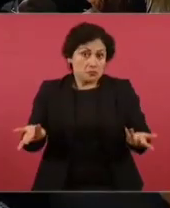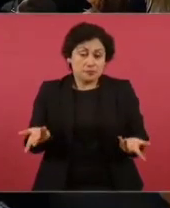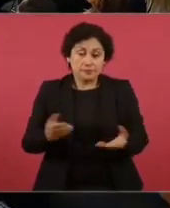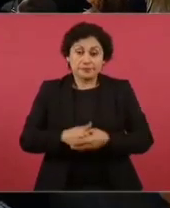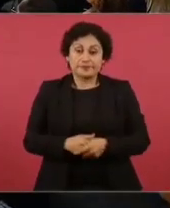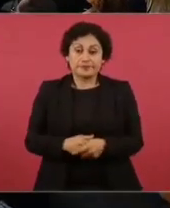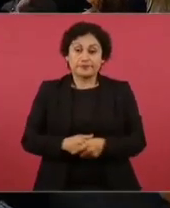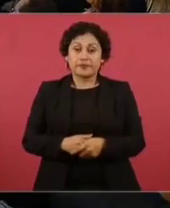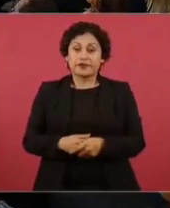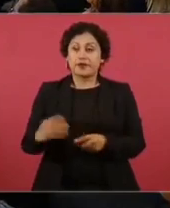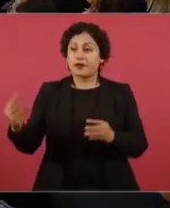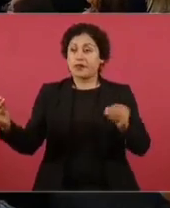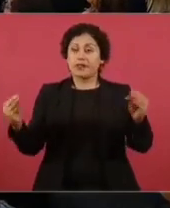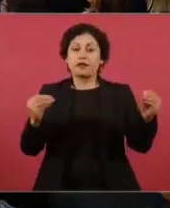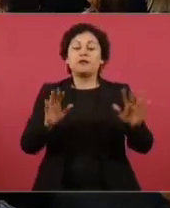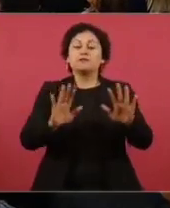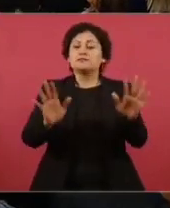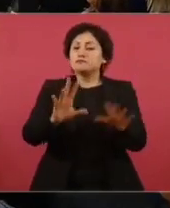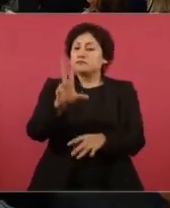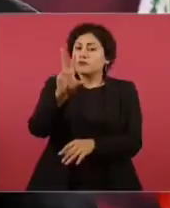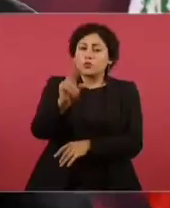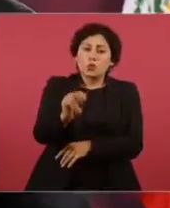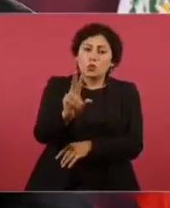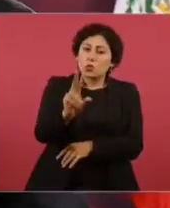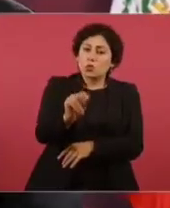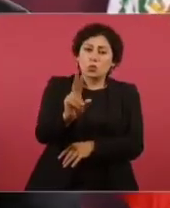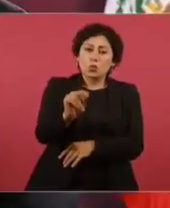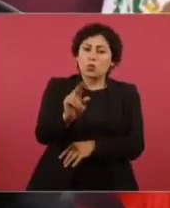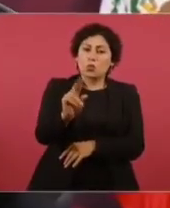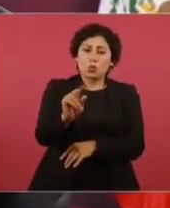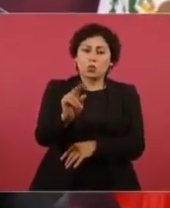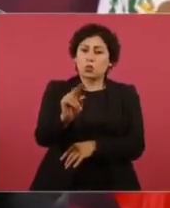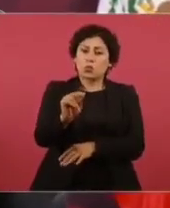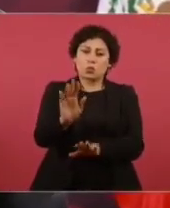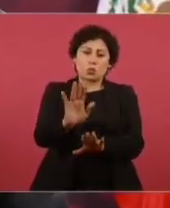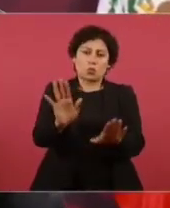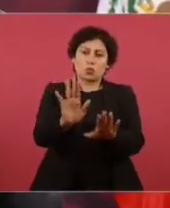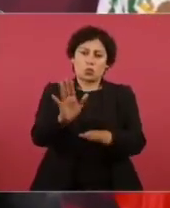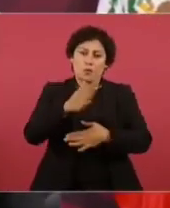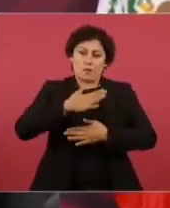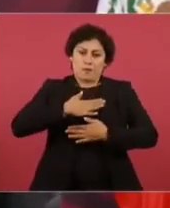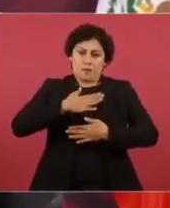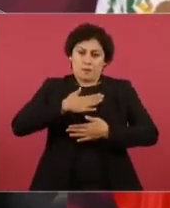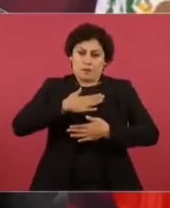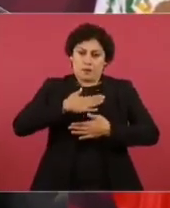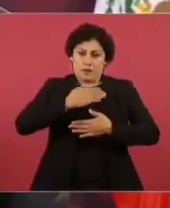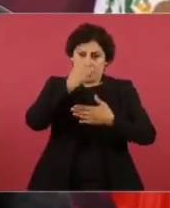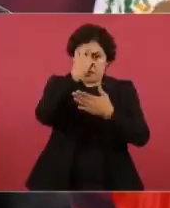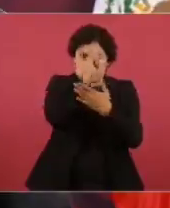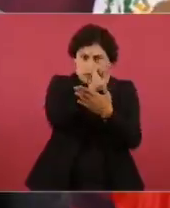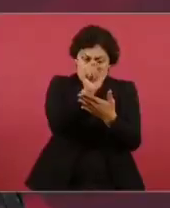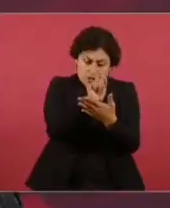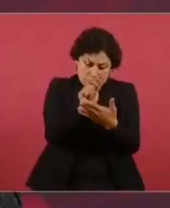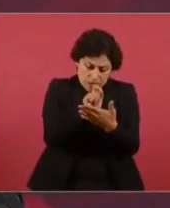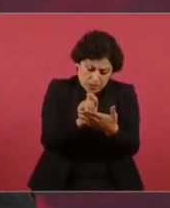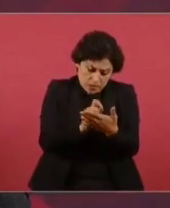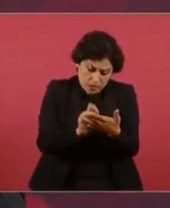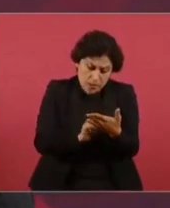No, no, no, no, estoy escribiendo mis textos para la gira